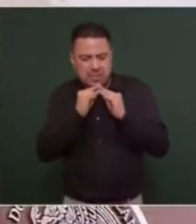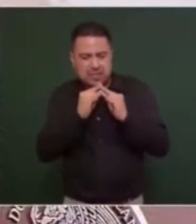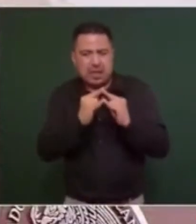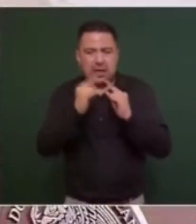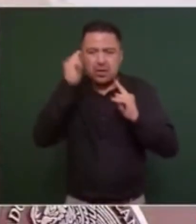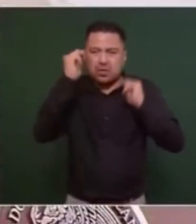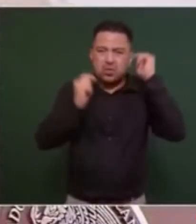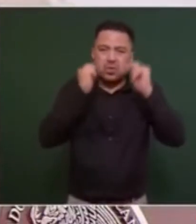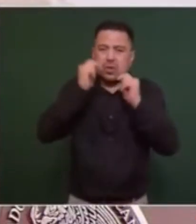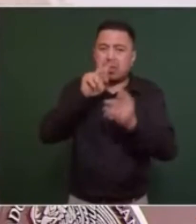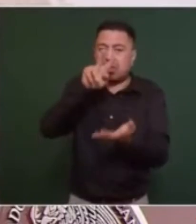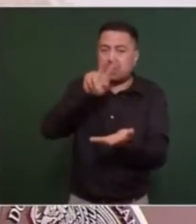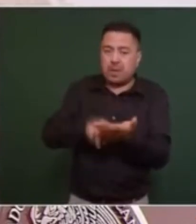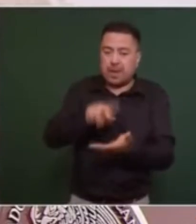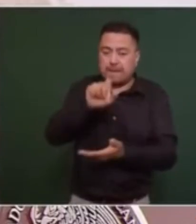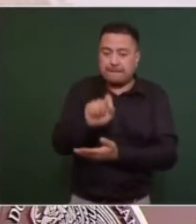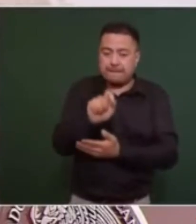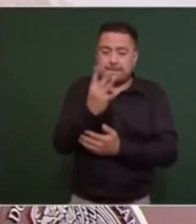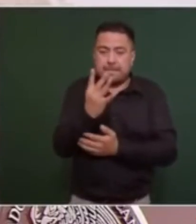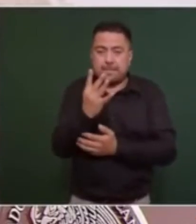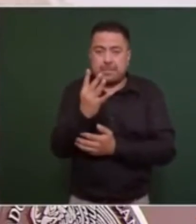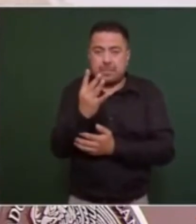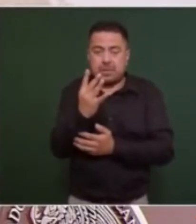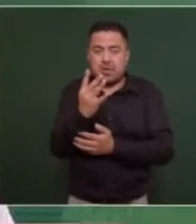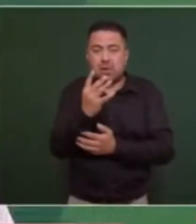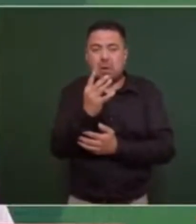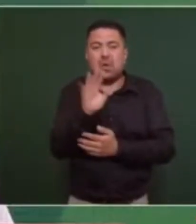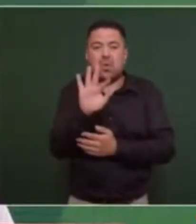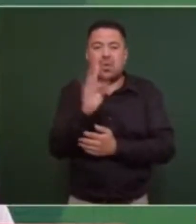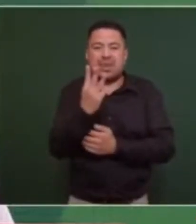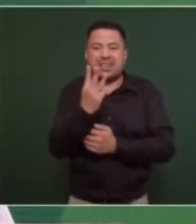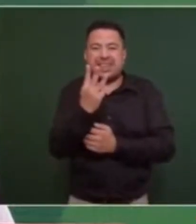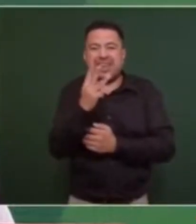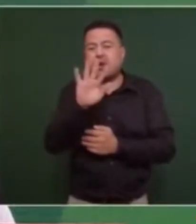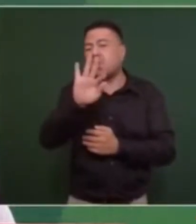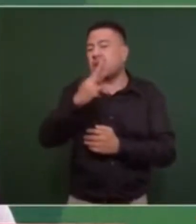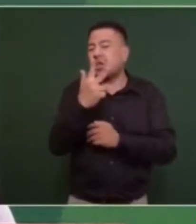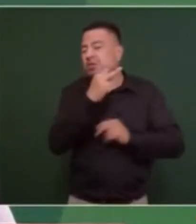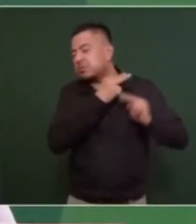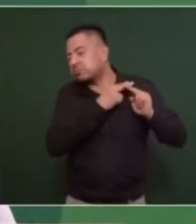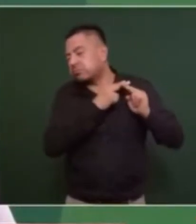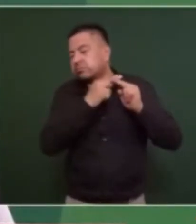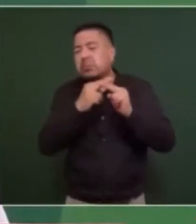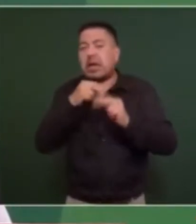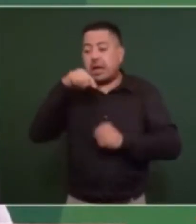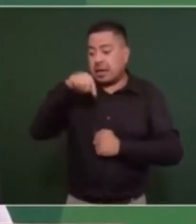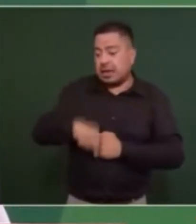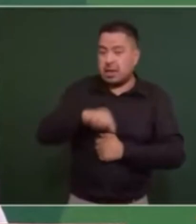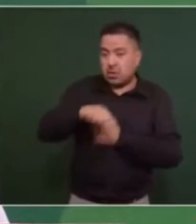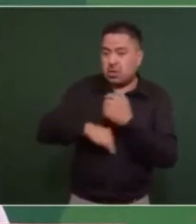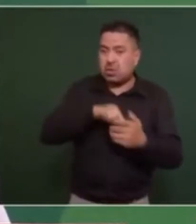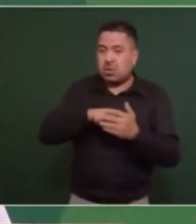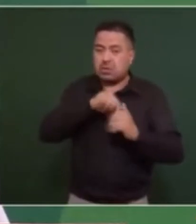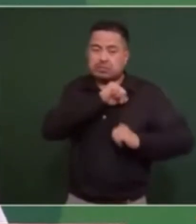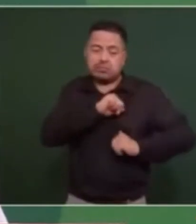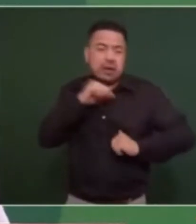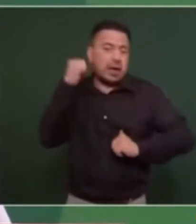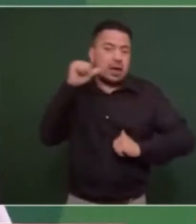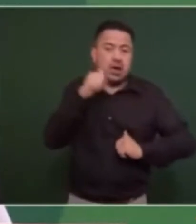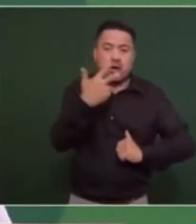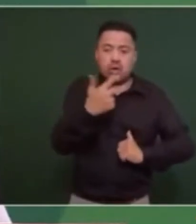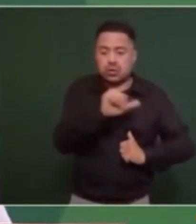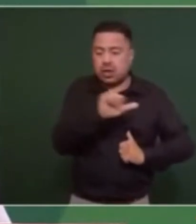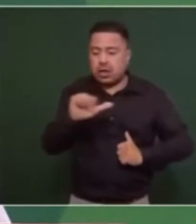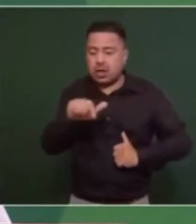2024, la 48 edición que va a celebrarse aquí en este bello puerto del 8 al